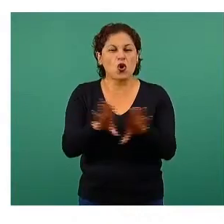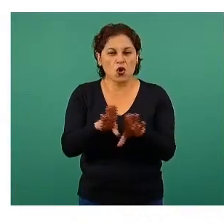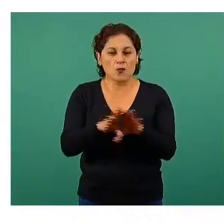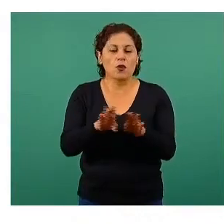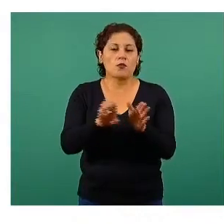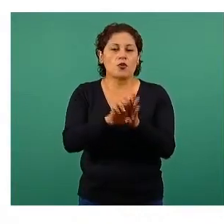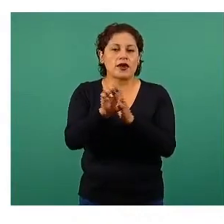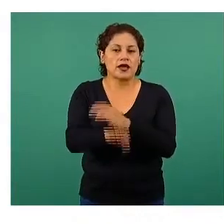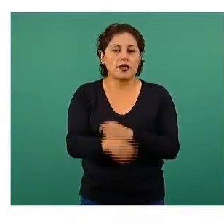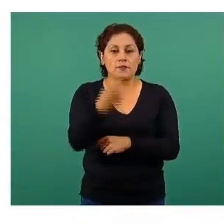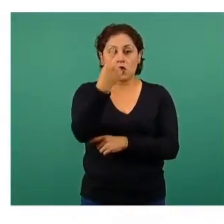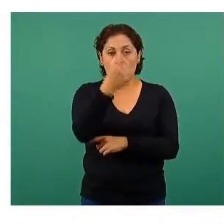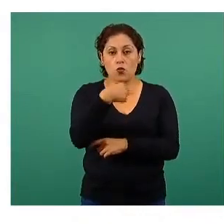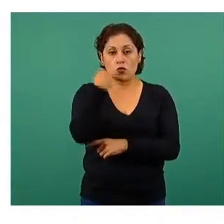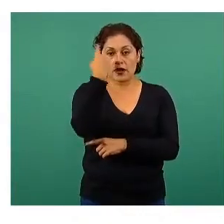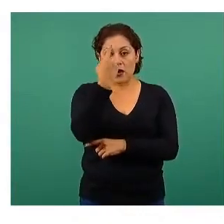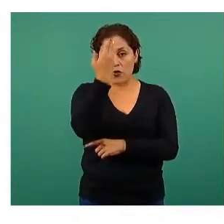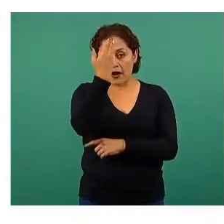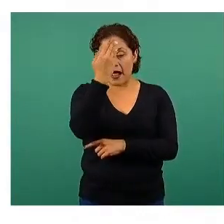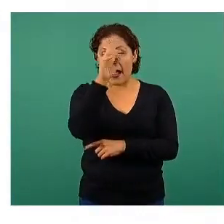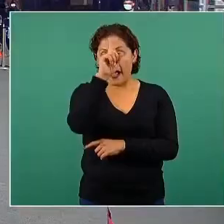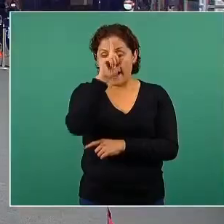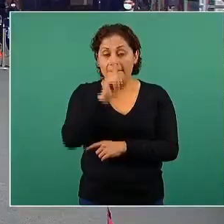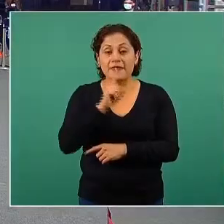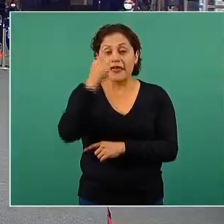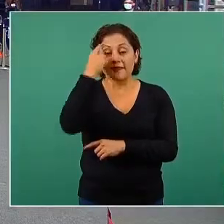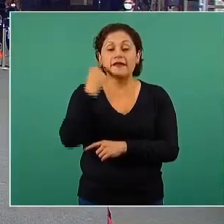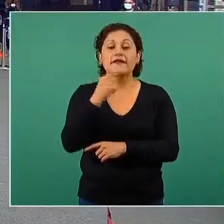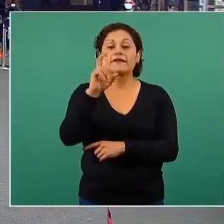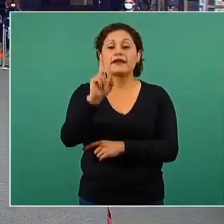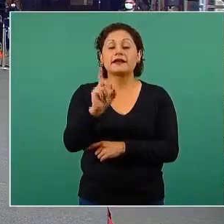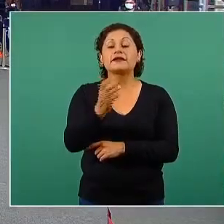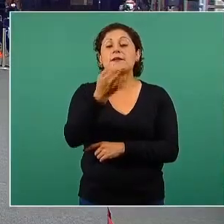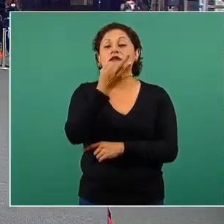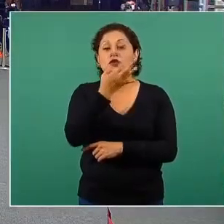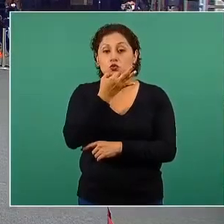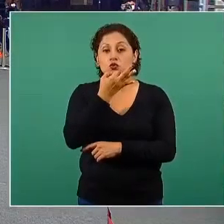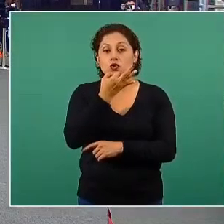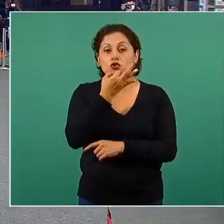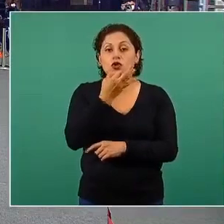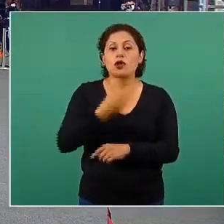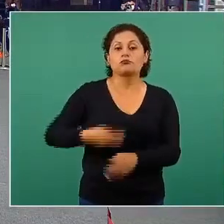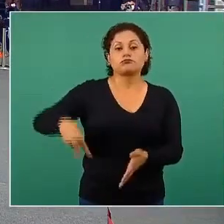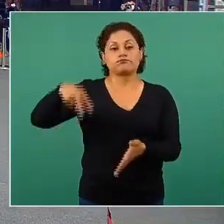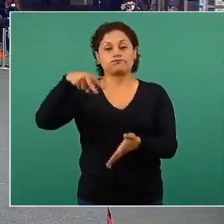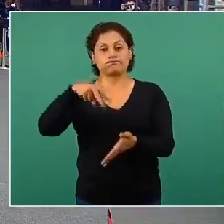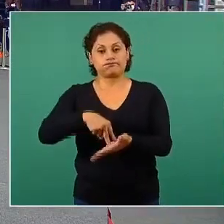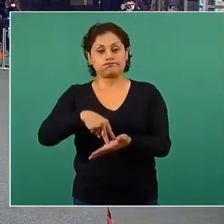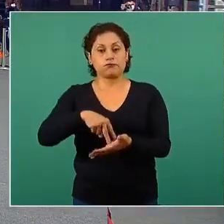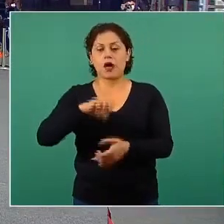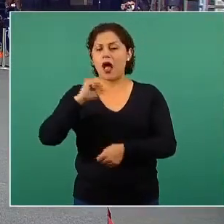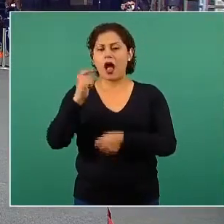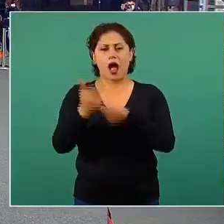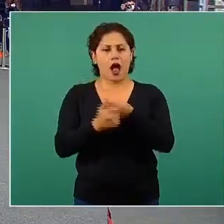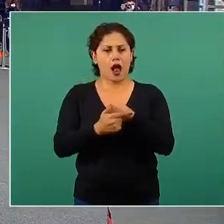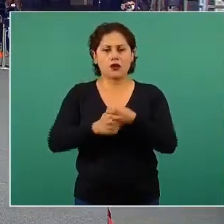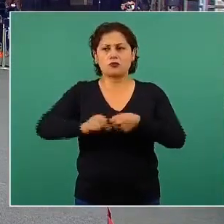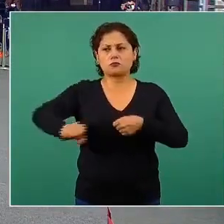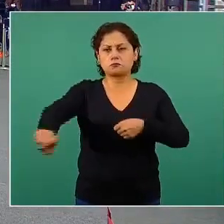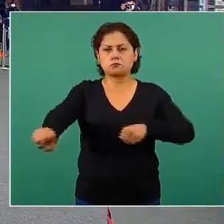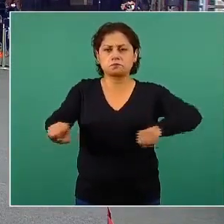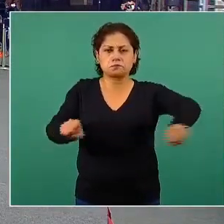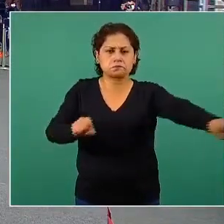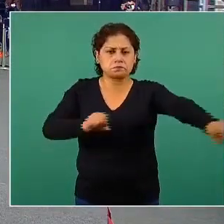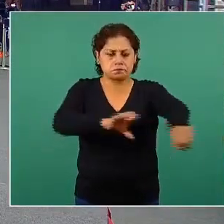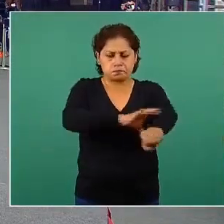cada hora, se pide que los niños se paren del lugar donde están sentados y realicen algunos estiramientos,